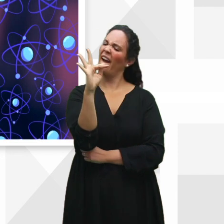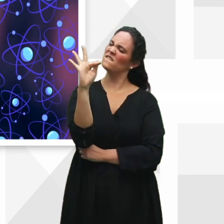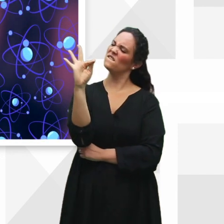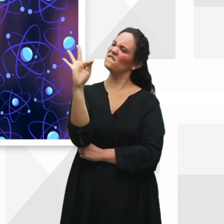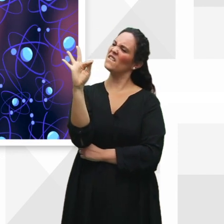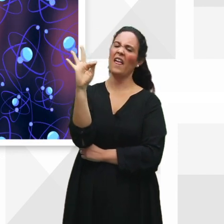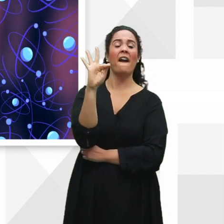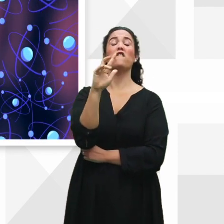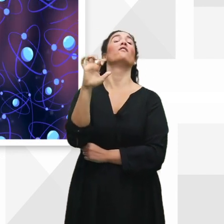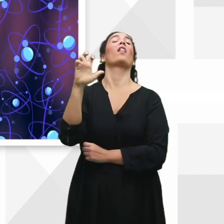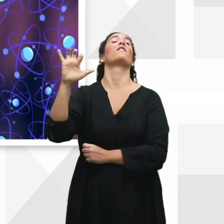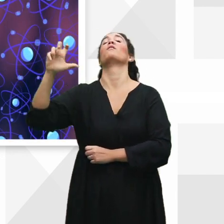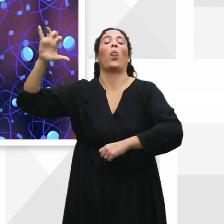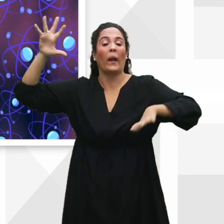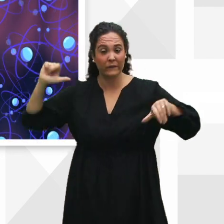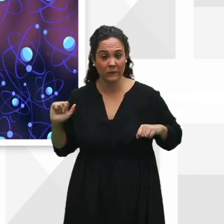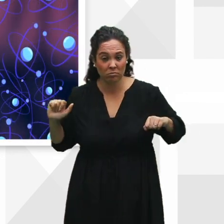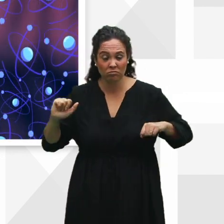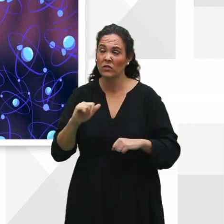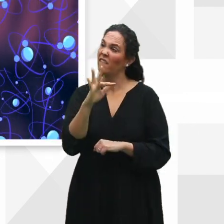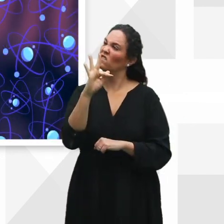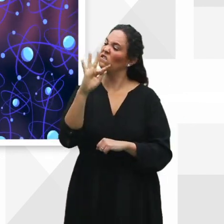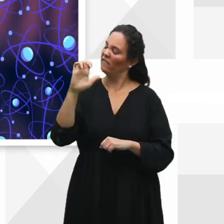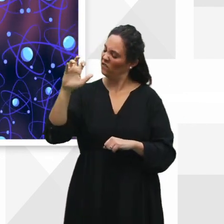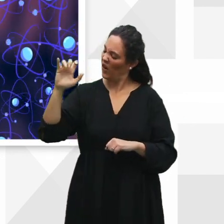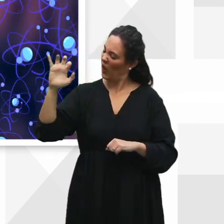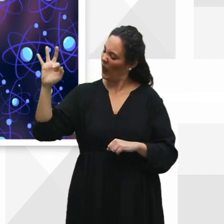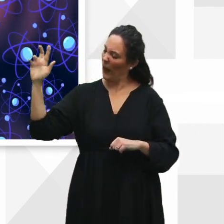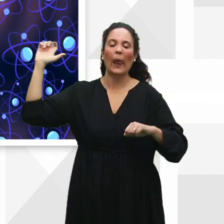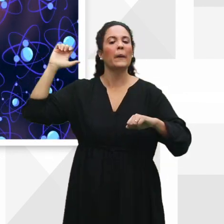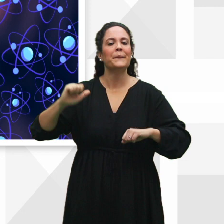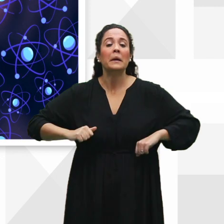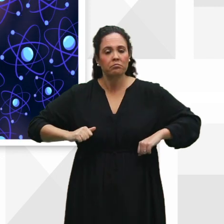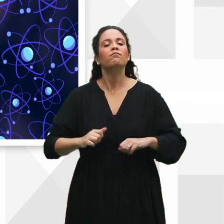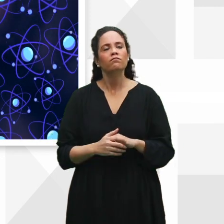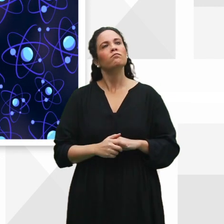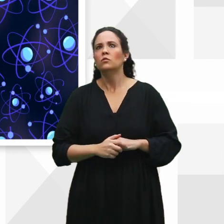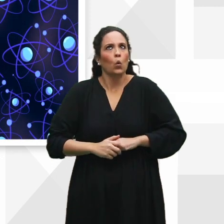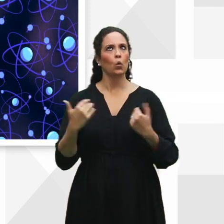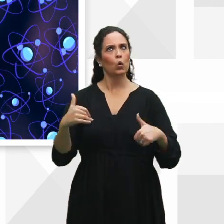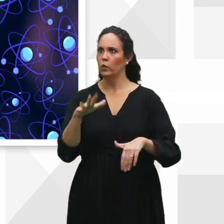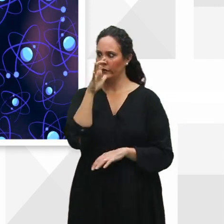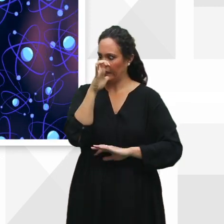de... ¿Farfarmula? ¿Farfarmula? ¡Wow! Eso sería terrible.